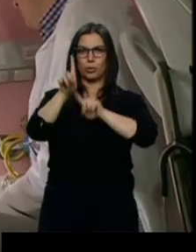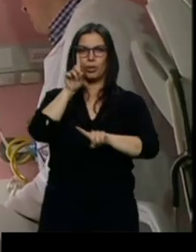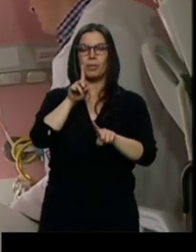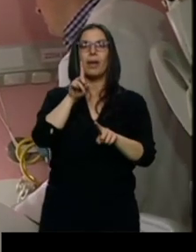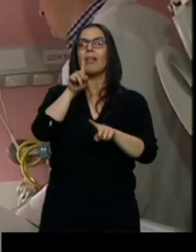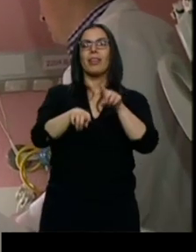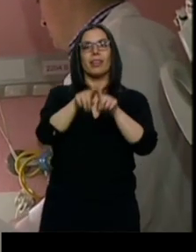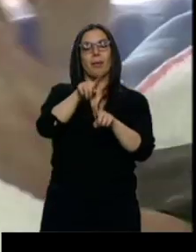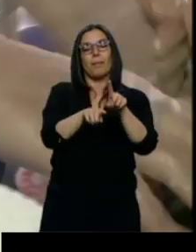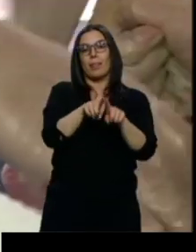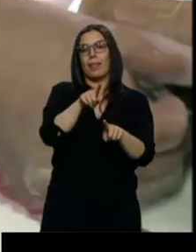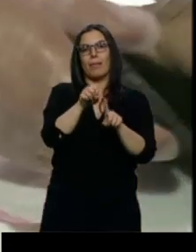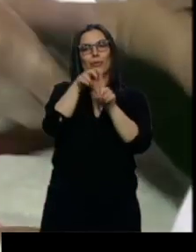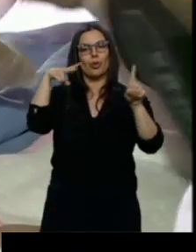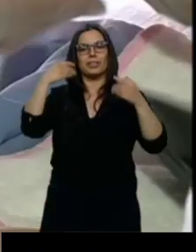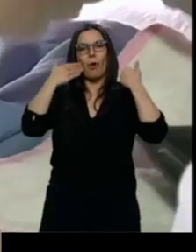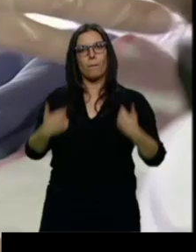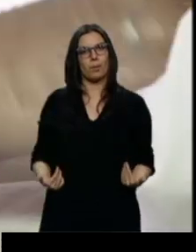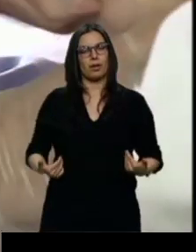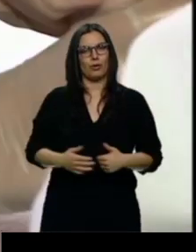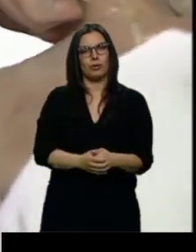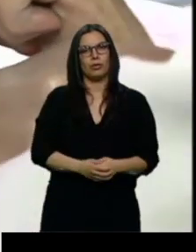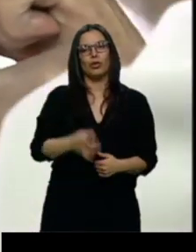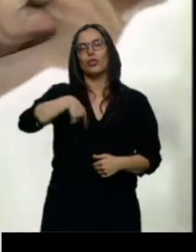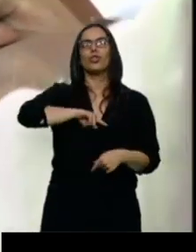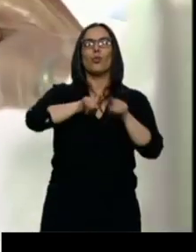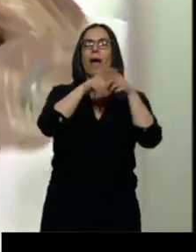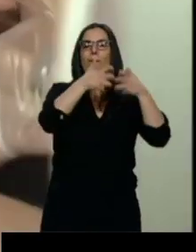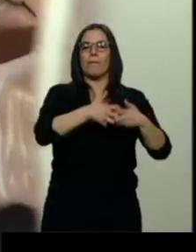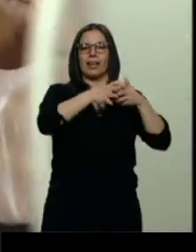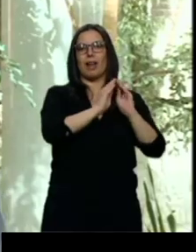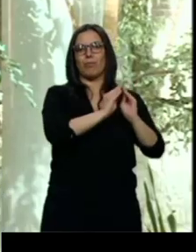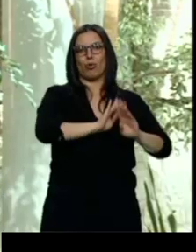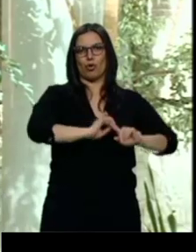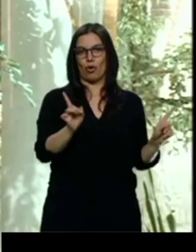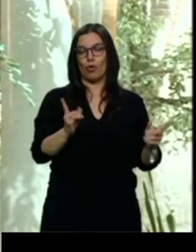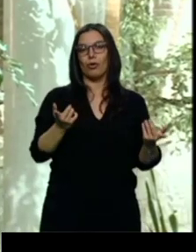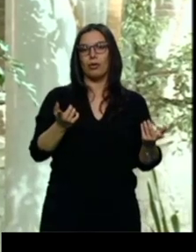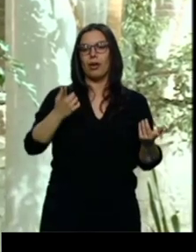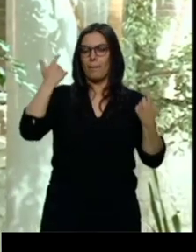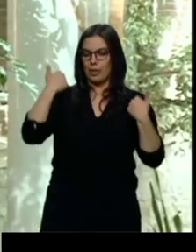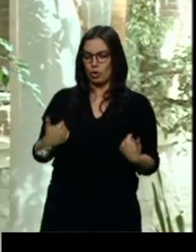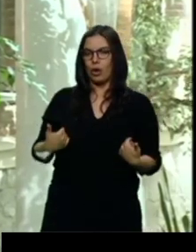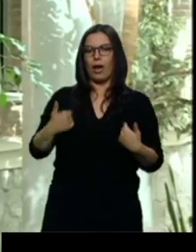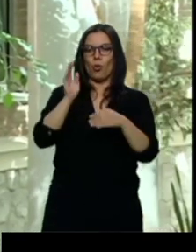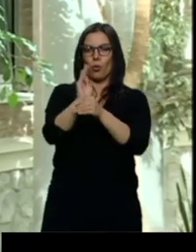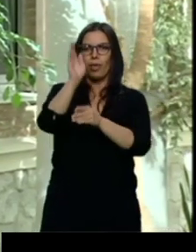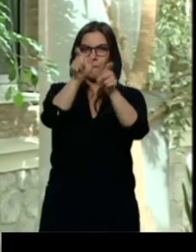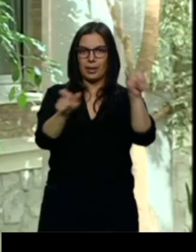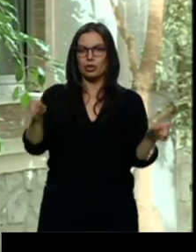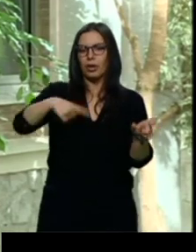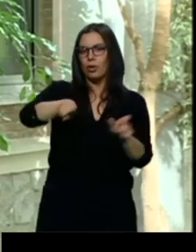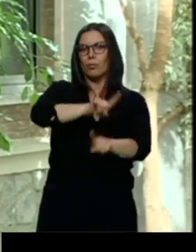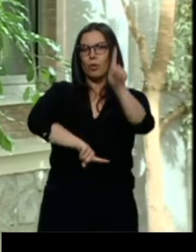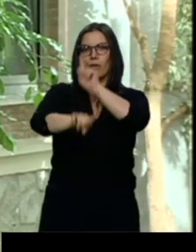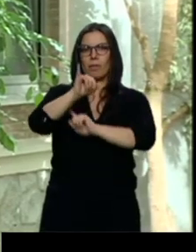la medicina. No somos técnicos que reparamos máquinas biológicas averiadas. Somos gente que tratamos con personas que tienen problemas, que la enfermedad es un